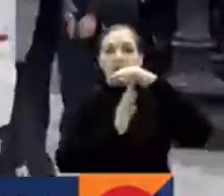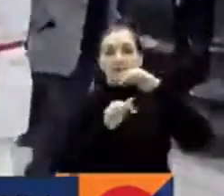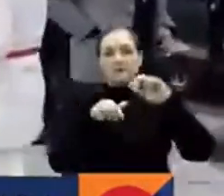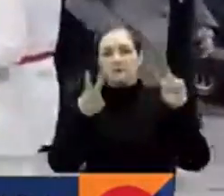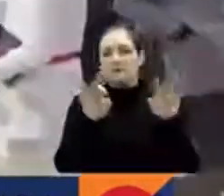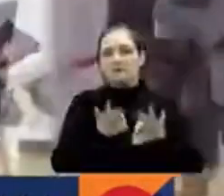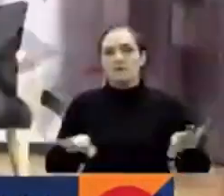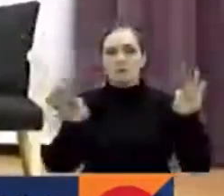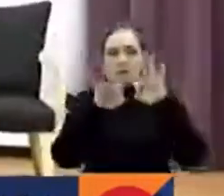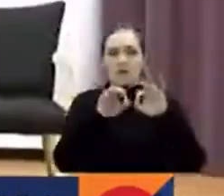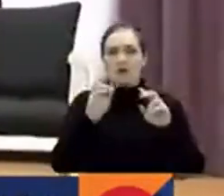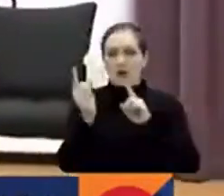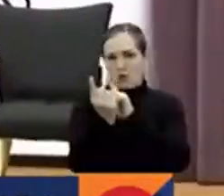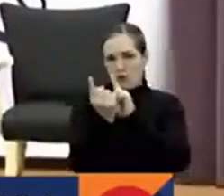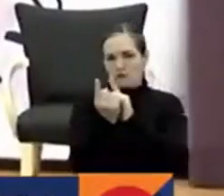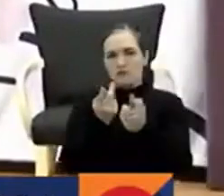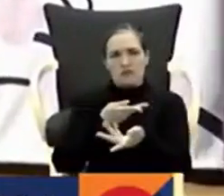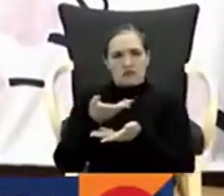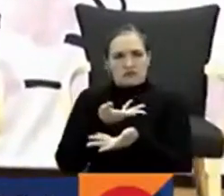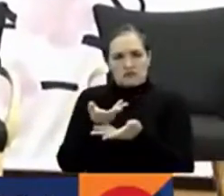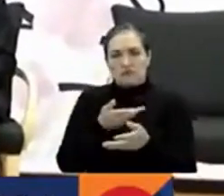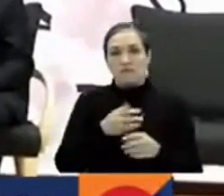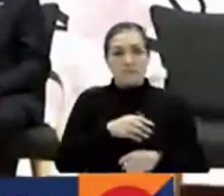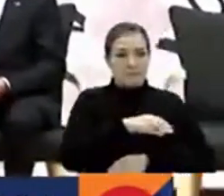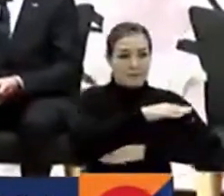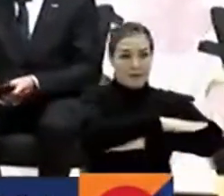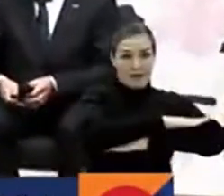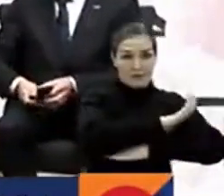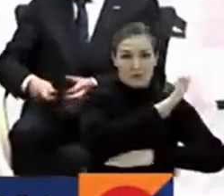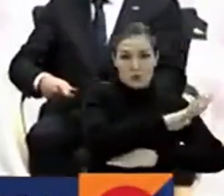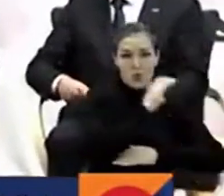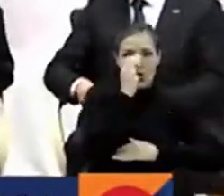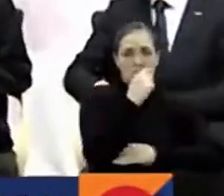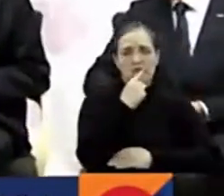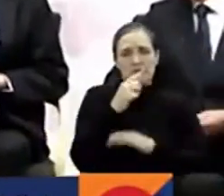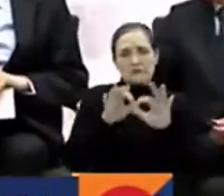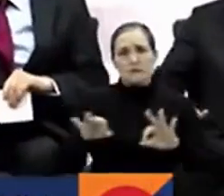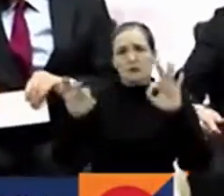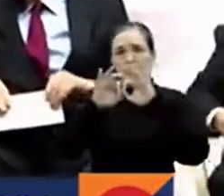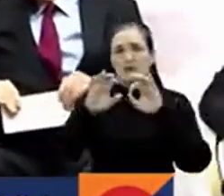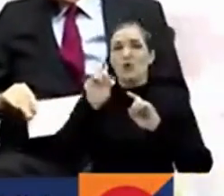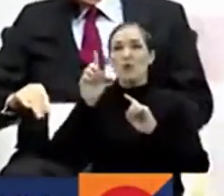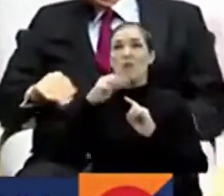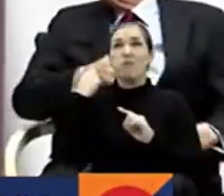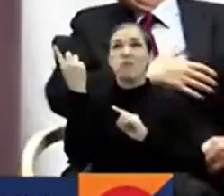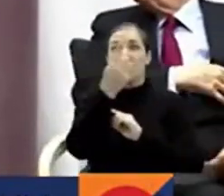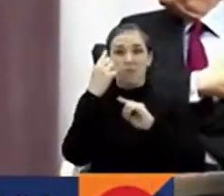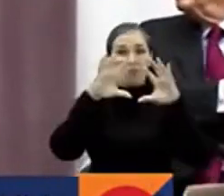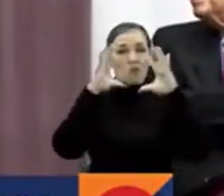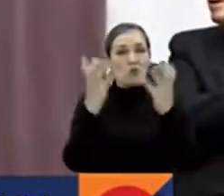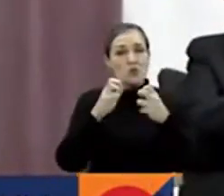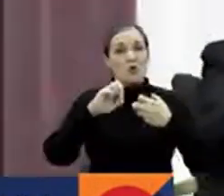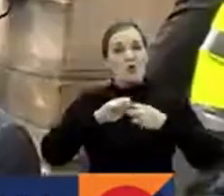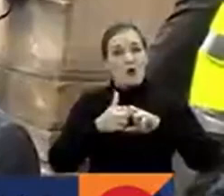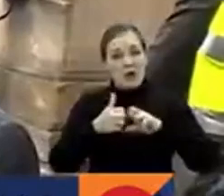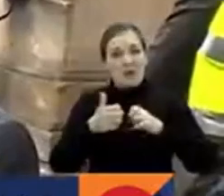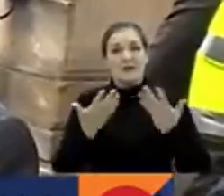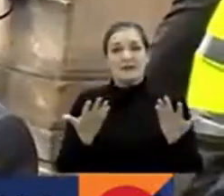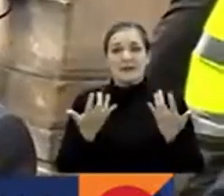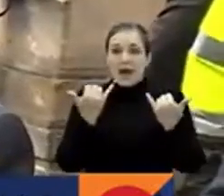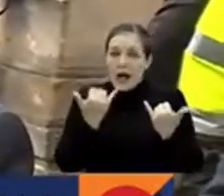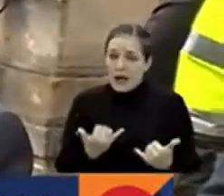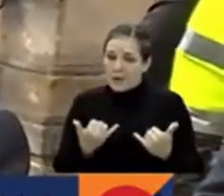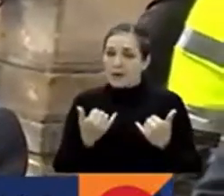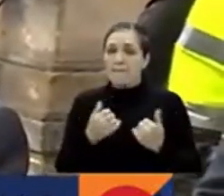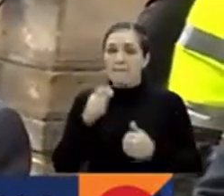la agenda en el encuentro. Según el canciller Leiva, teniendo en cuenta que es una problemática de muchos países... ...reafirmaron la invitación del presidente Gustavo